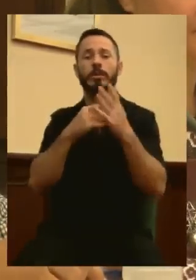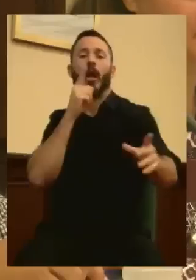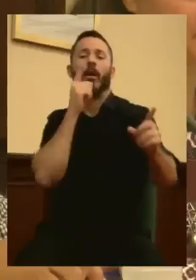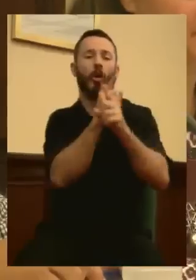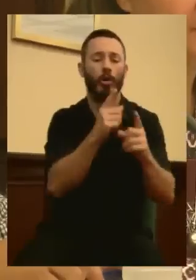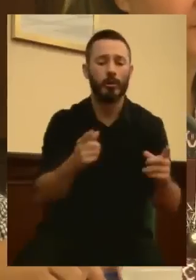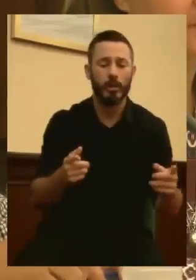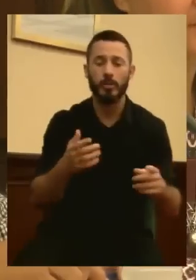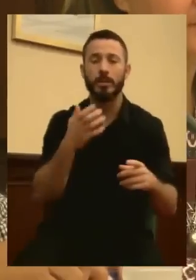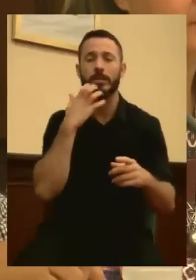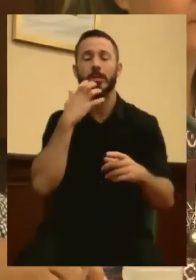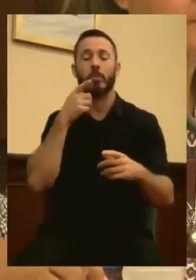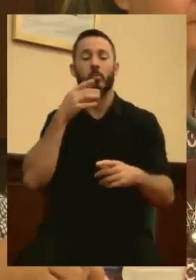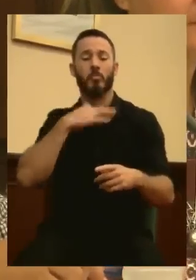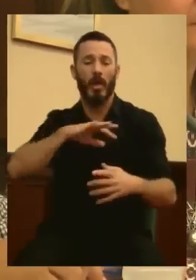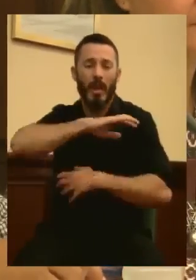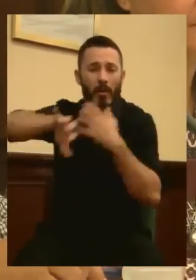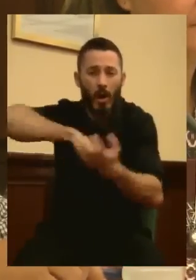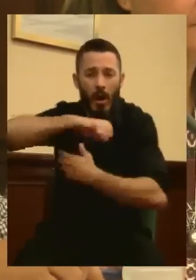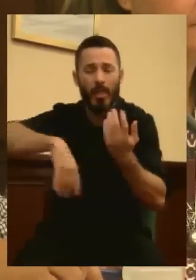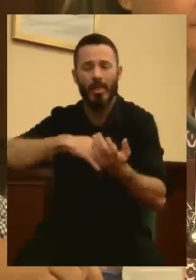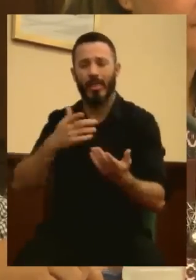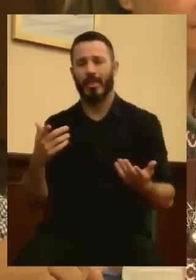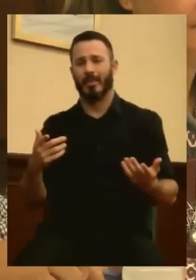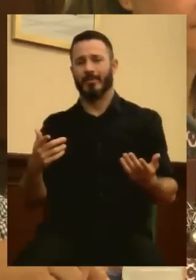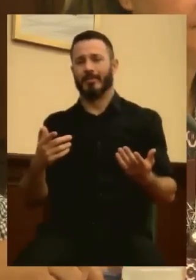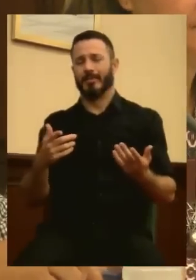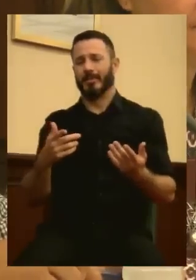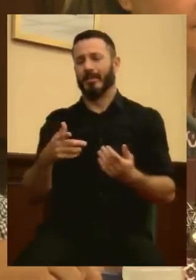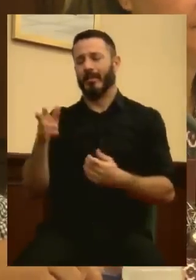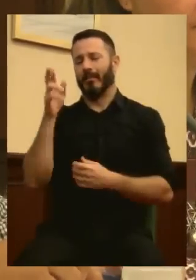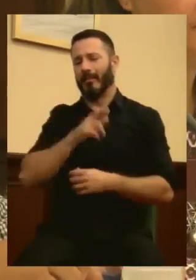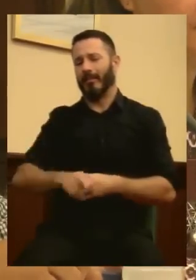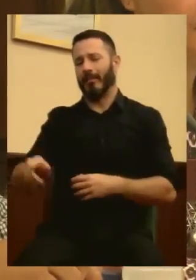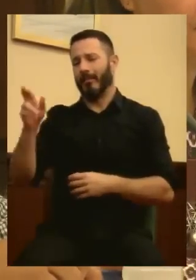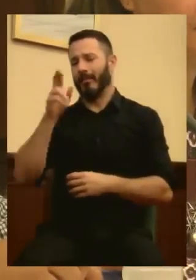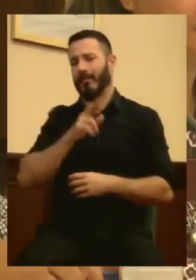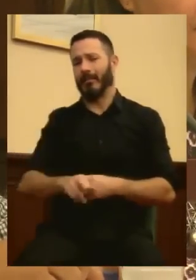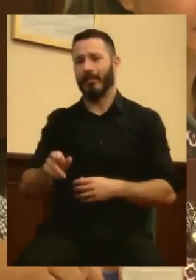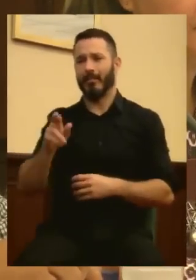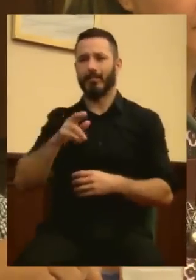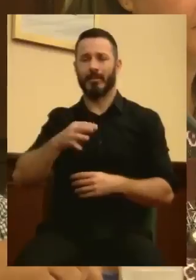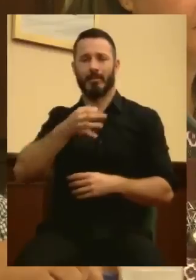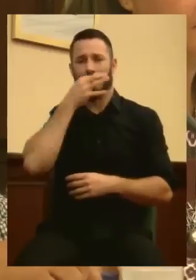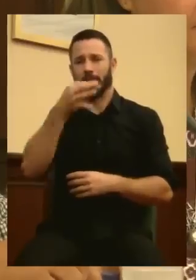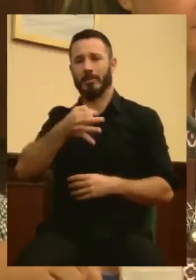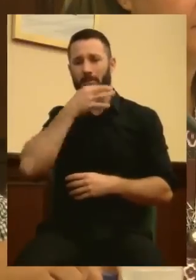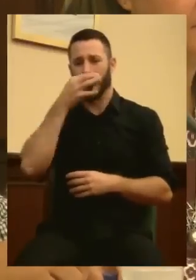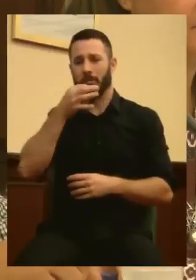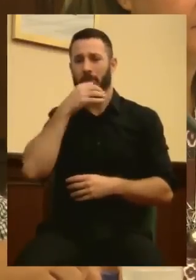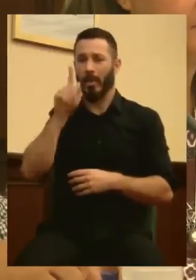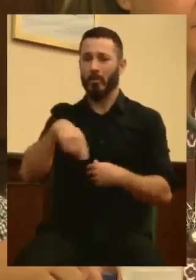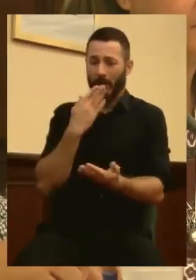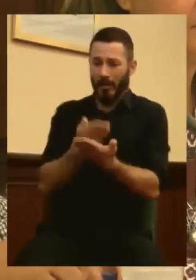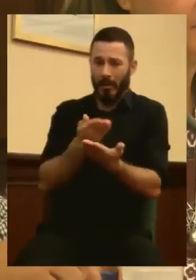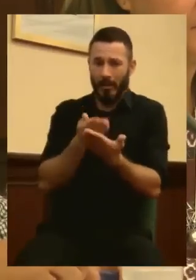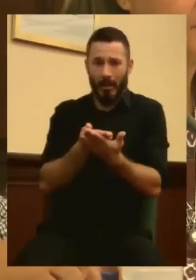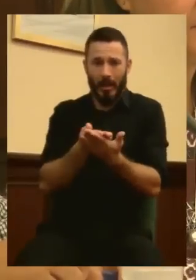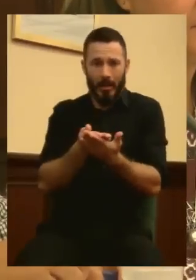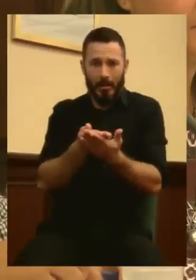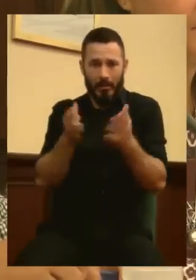si riesgos de violencia? Una literatura que nunca, nunca, nunca fue acreditada por los hechos.